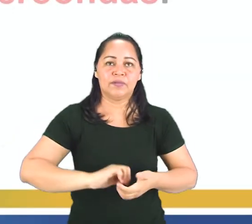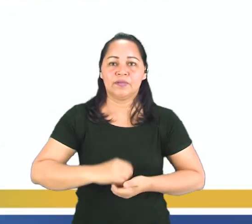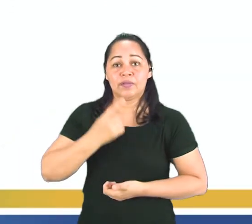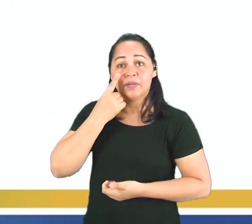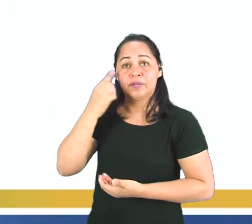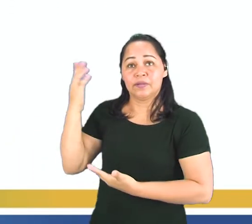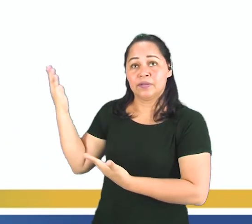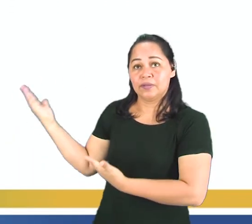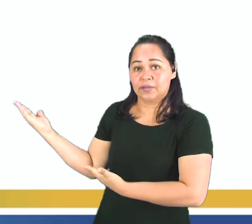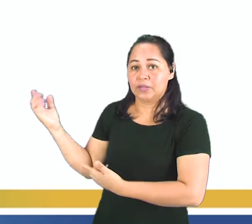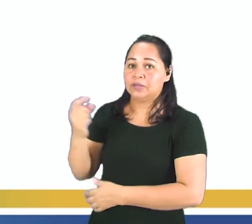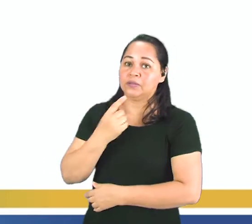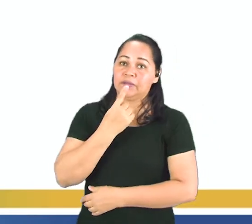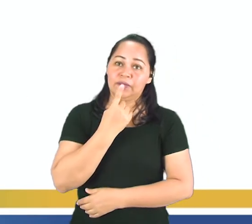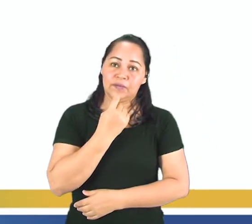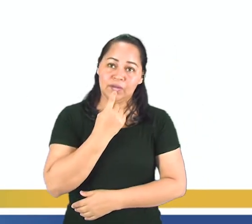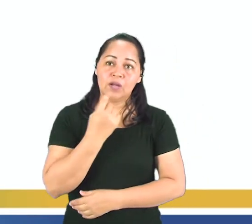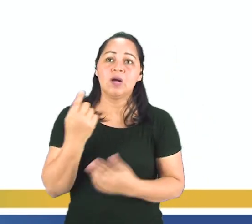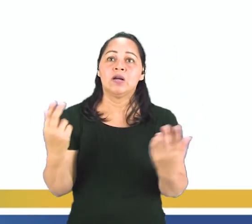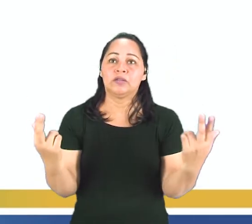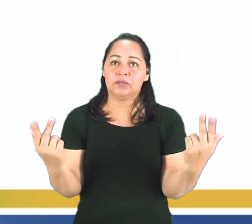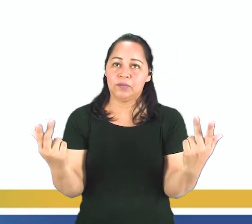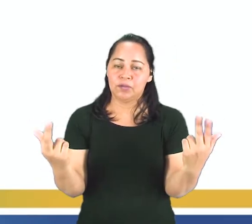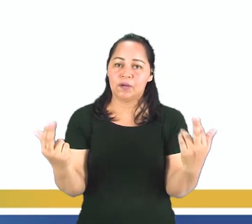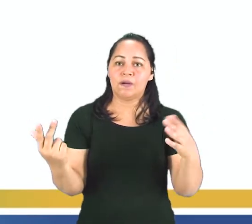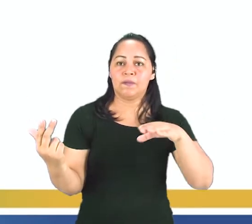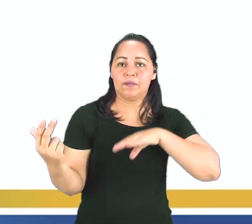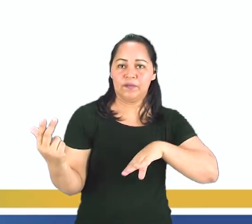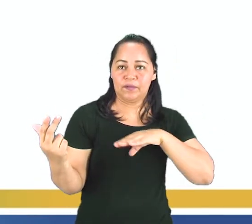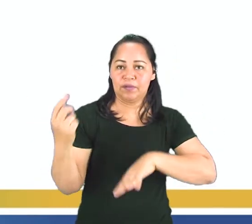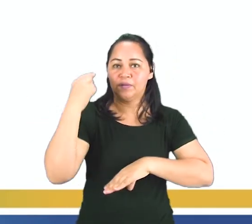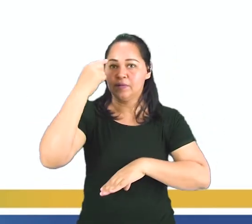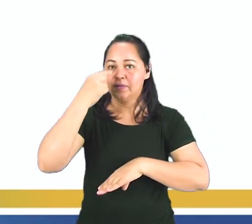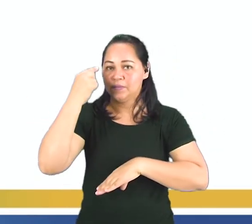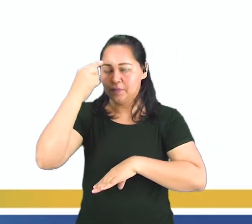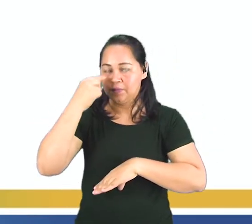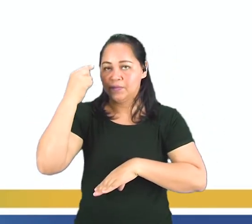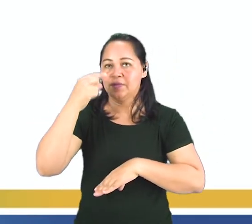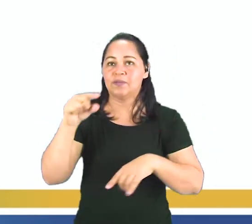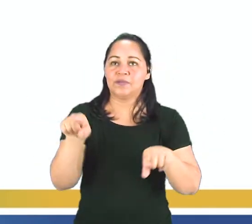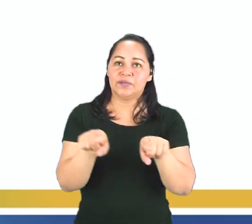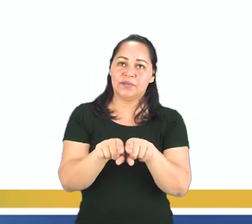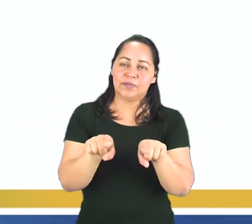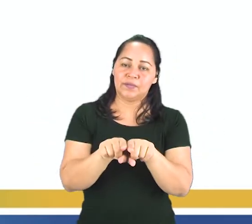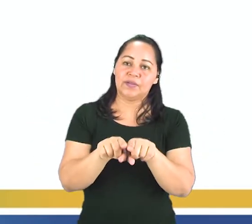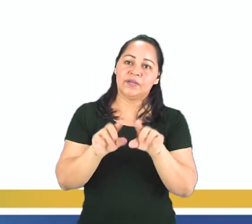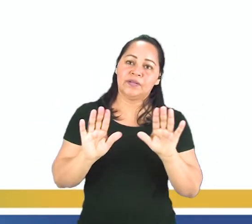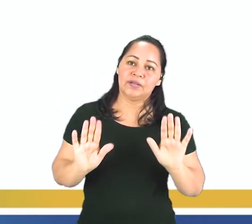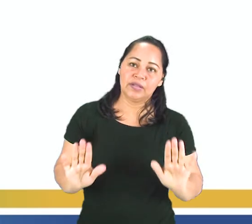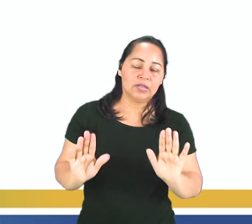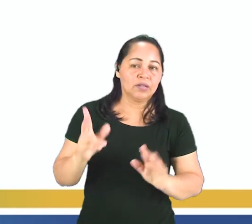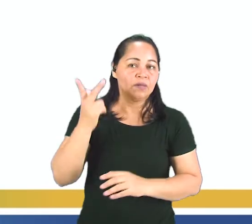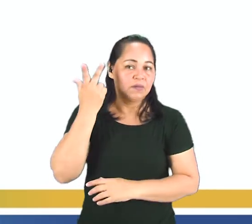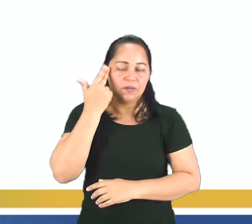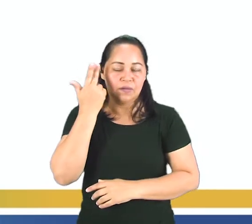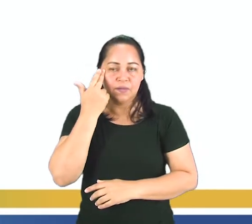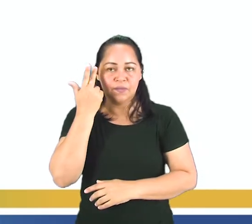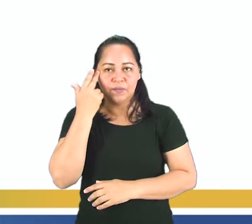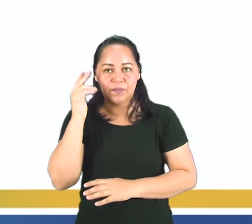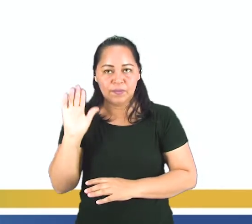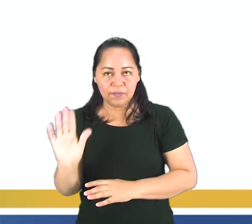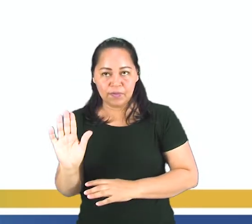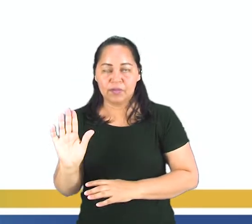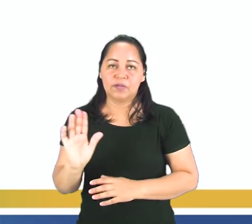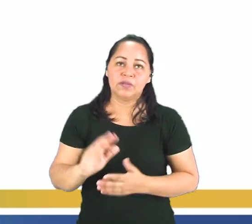se llama? Bueno, también es posible hacer palomitas en el microondas. ¿Está bien? También es un nombre muy común y que no